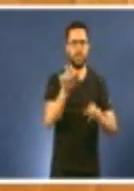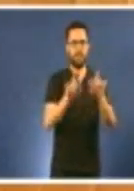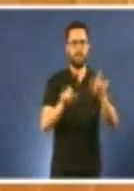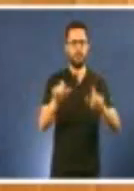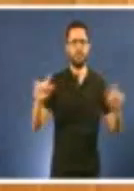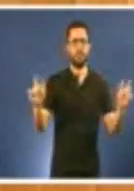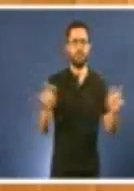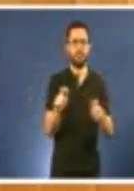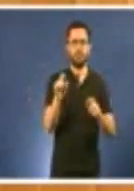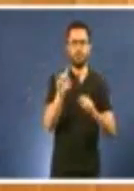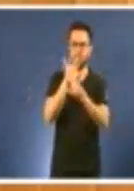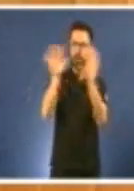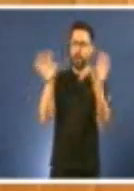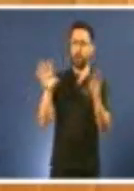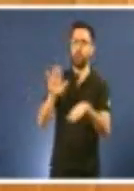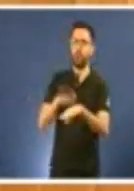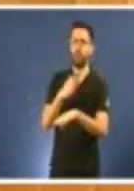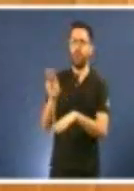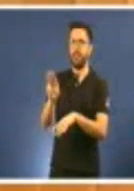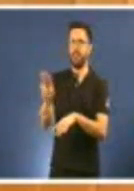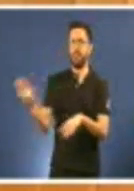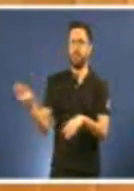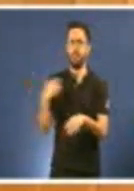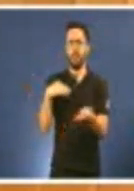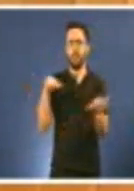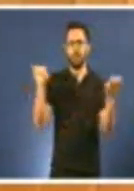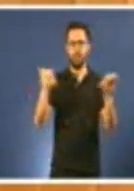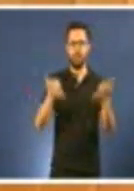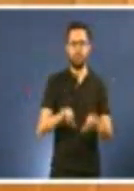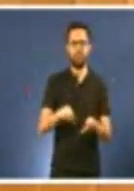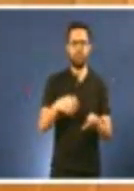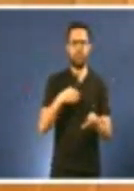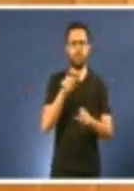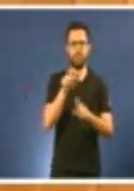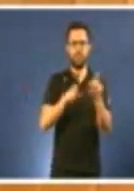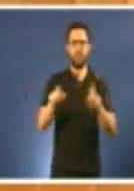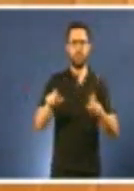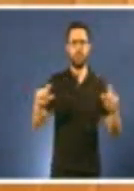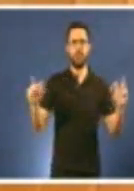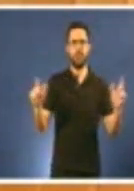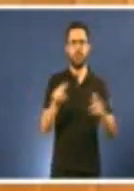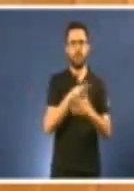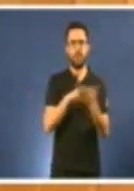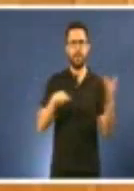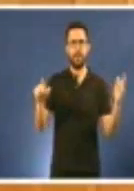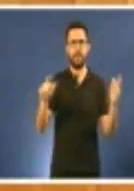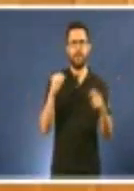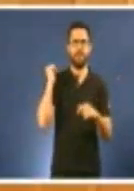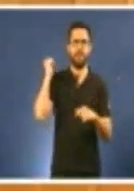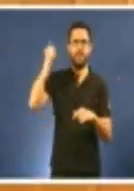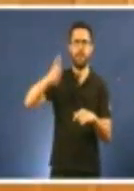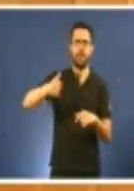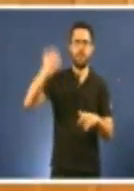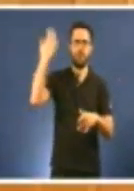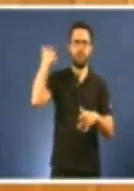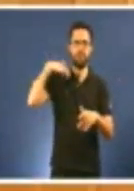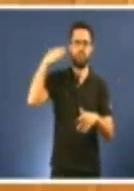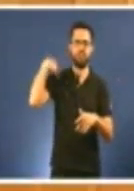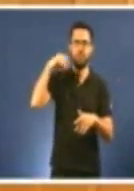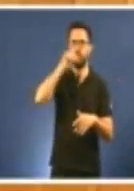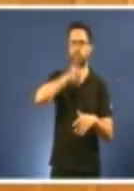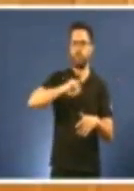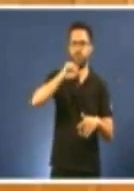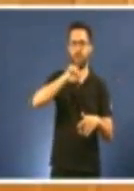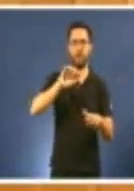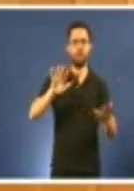culpa, non é do Partido Popular. O declive poboacional e demográfico de Galiza venden de hai moitísimos anos. Pero que se